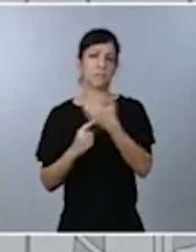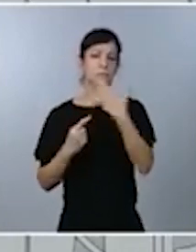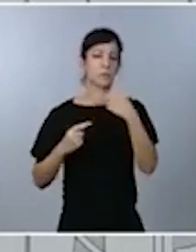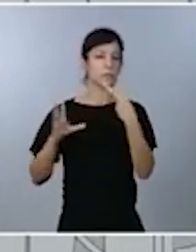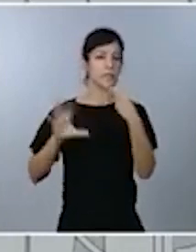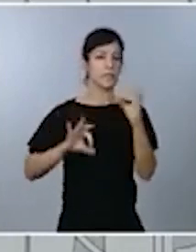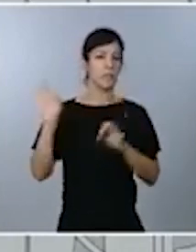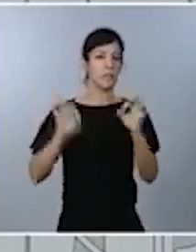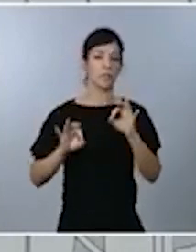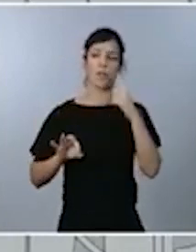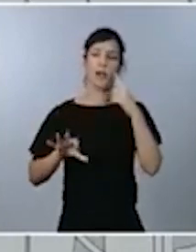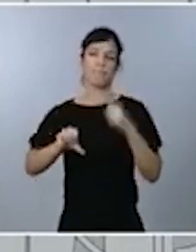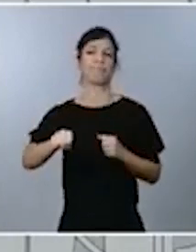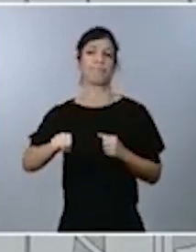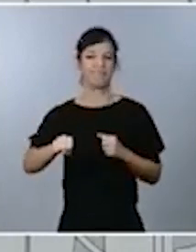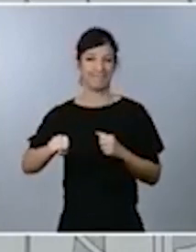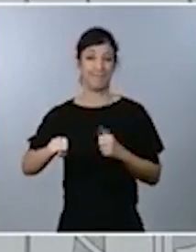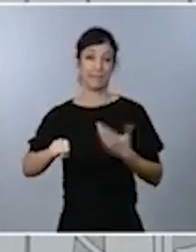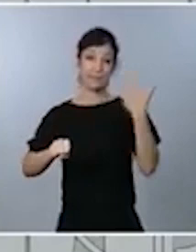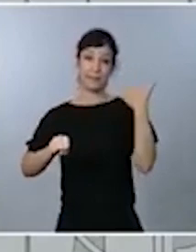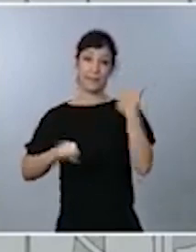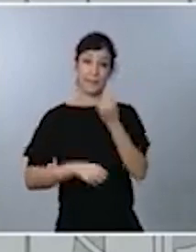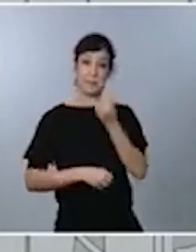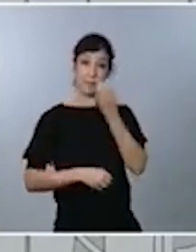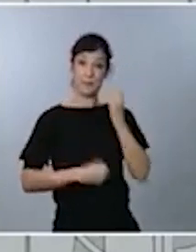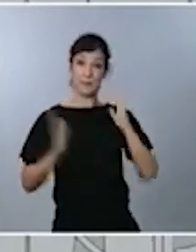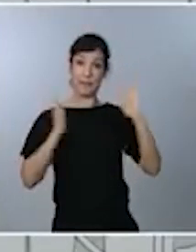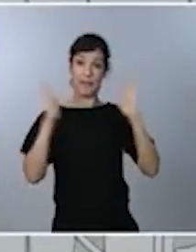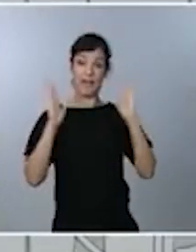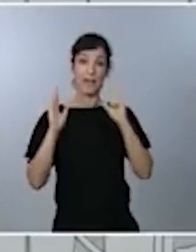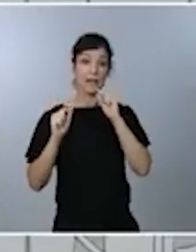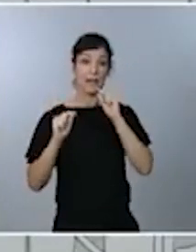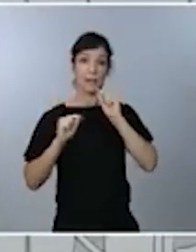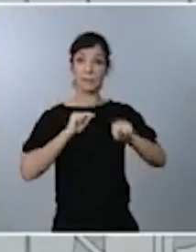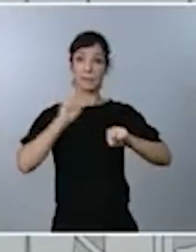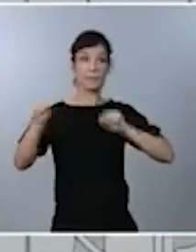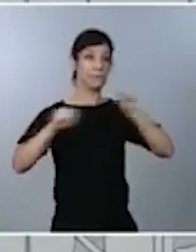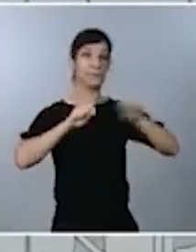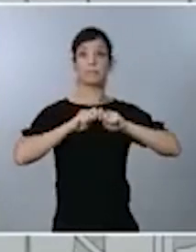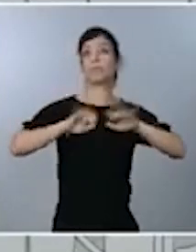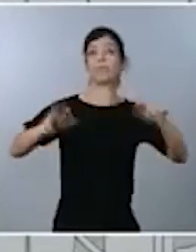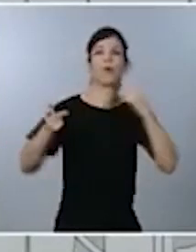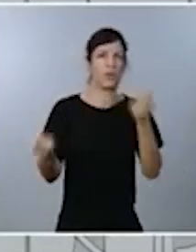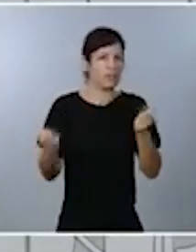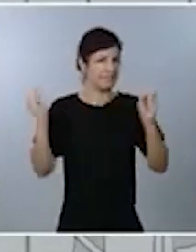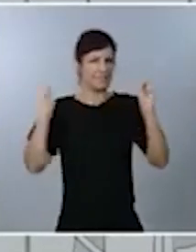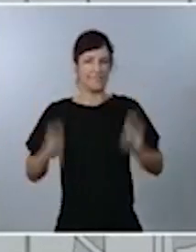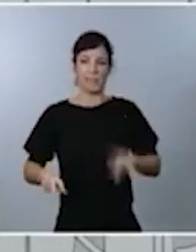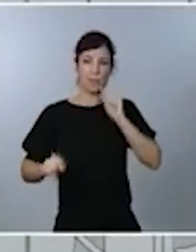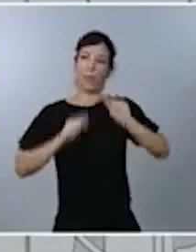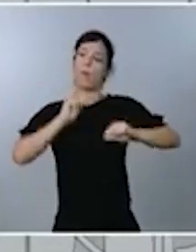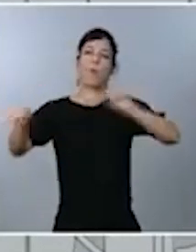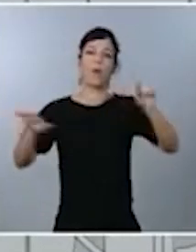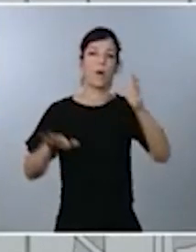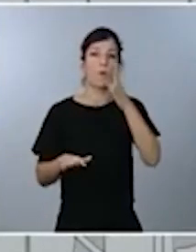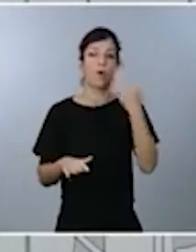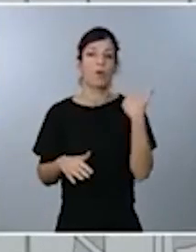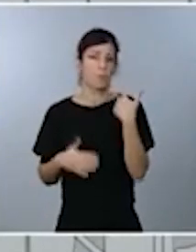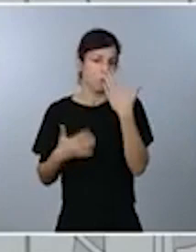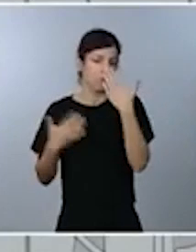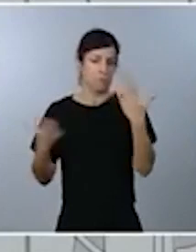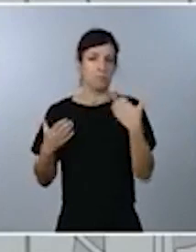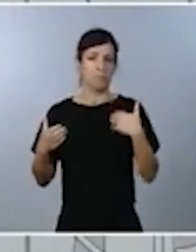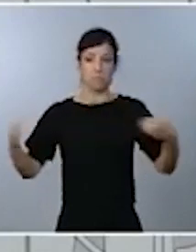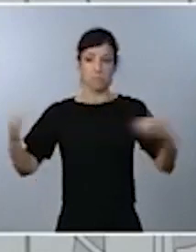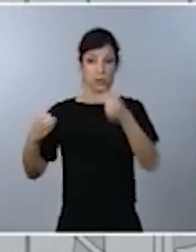en primavera la infección se difundía sin control, pues apenas se diagnosticaba el 10% del total de